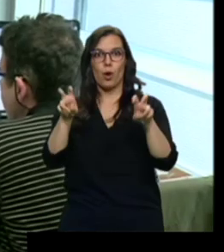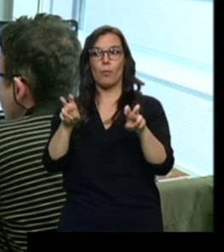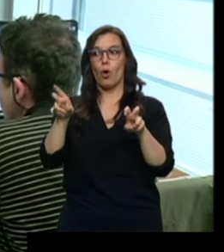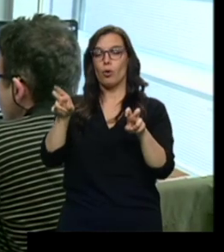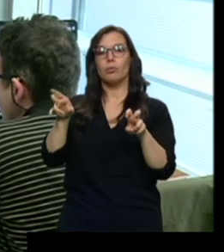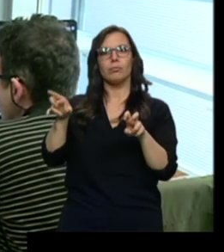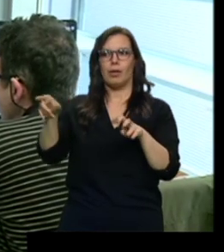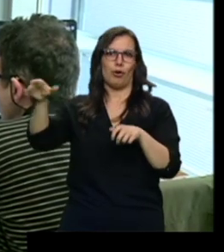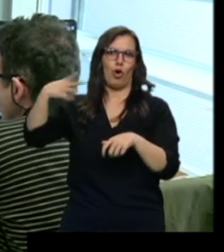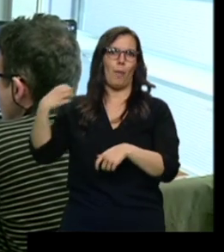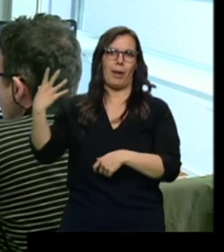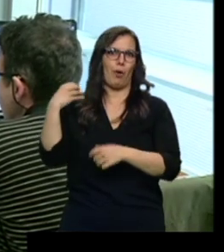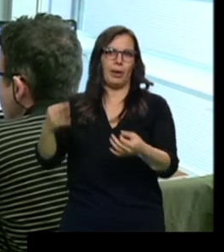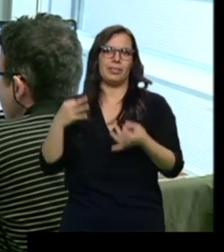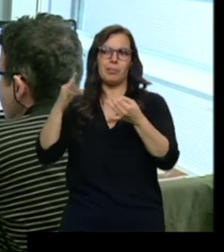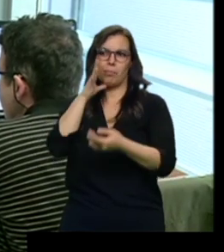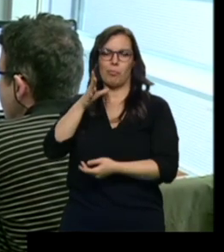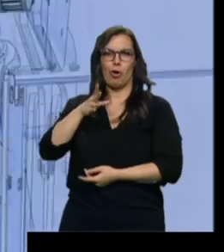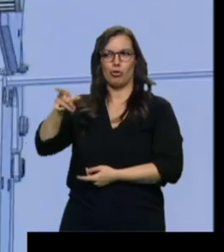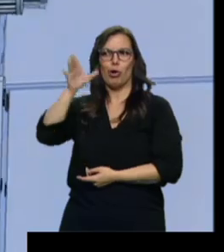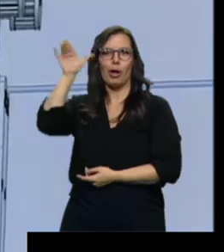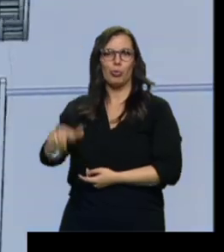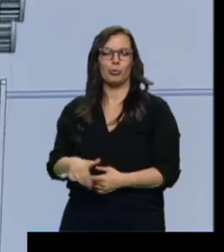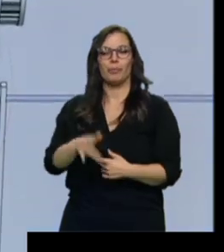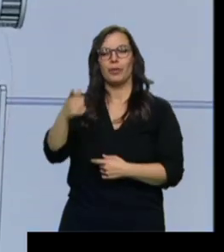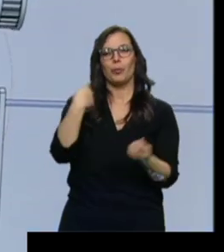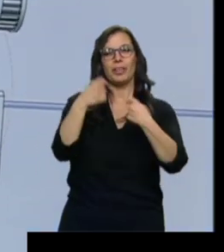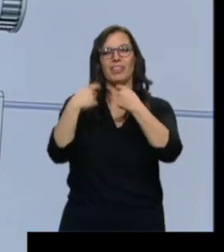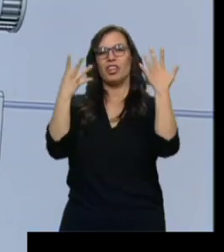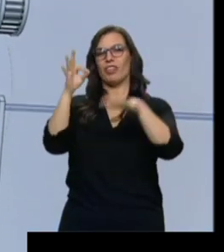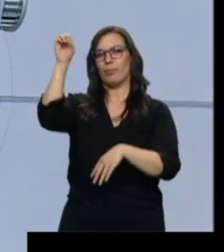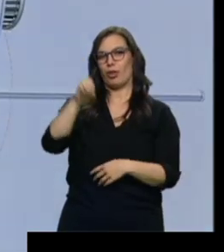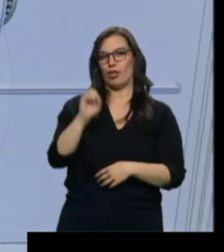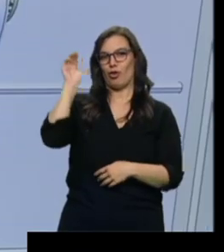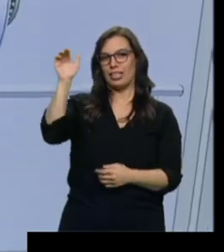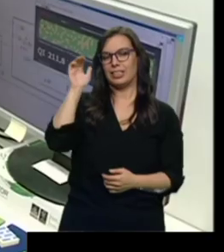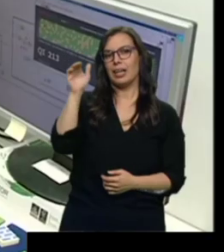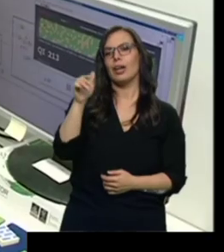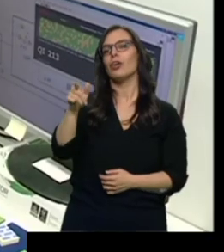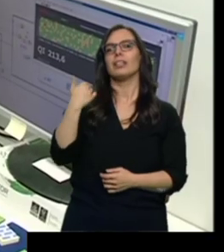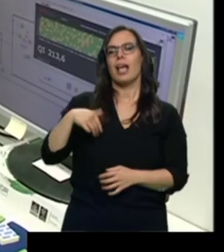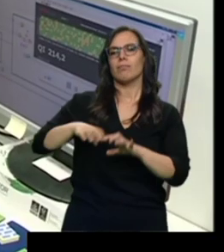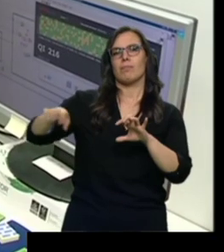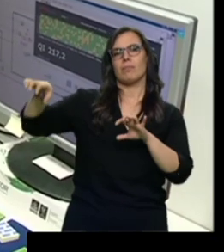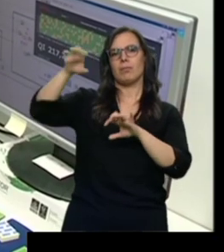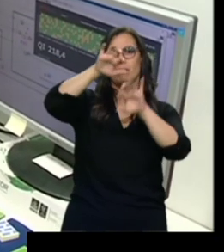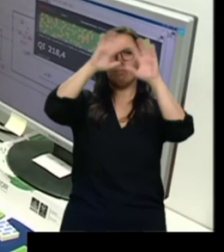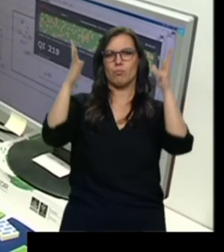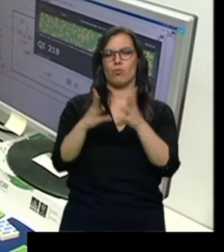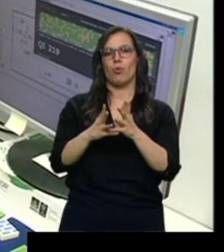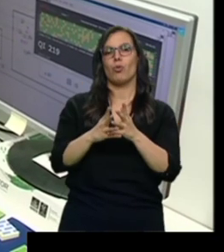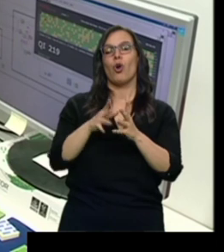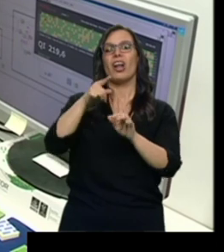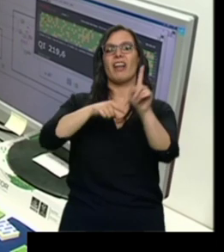demanda. Ellos exportan el 90% de sus productos, ya tienen más de 150 instalaciones por todo el mundo y unas 10.000